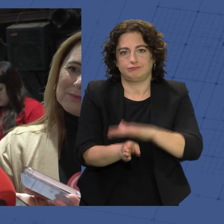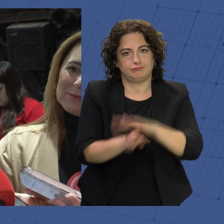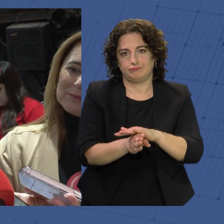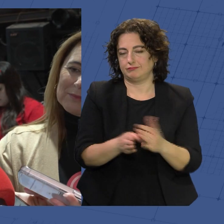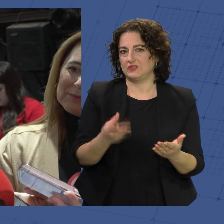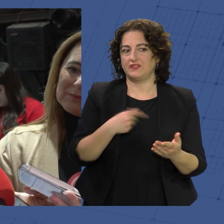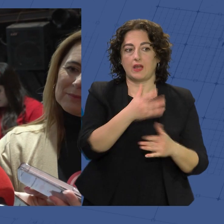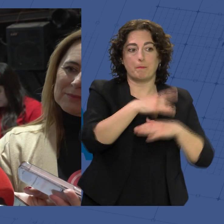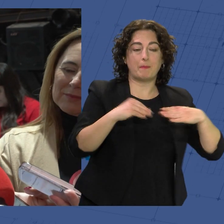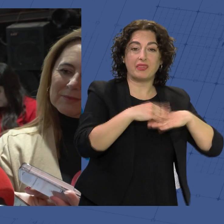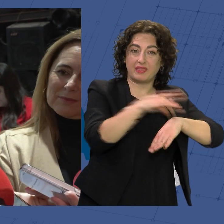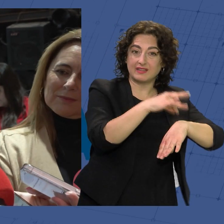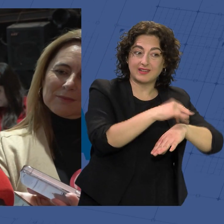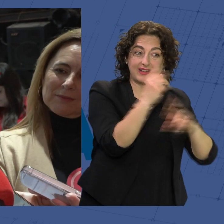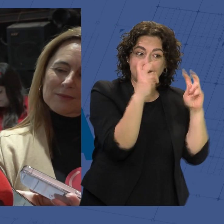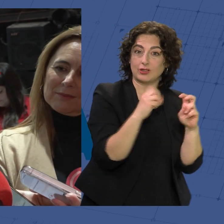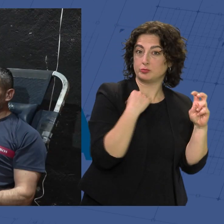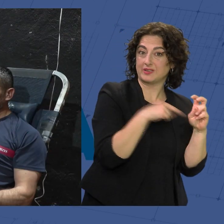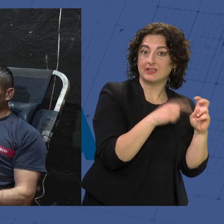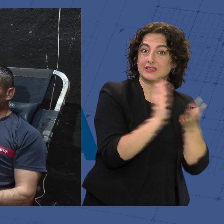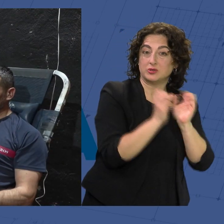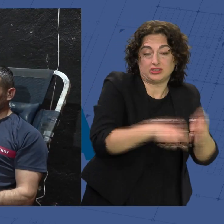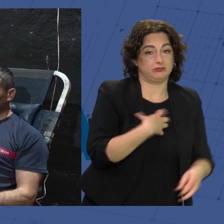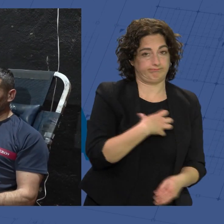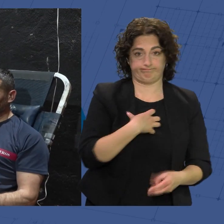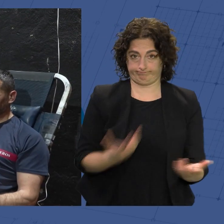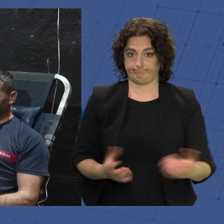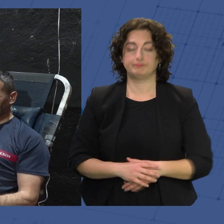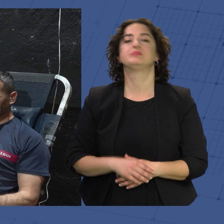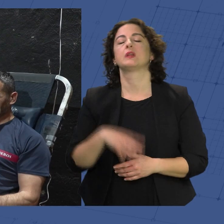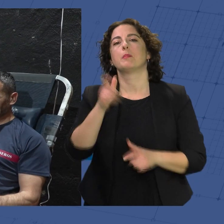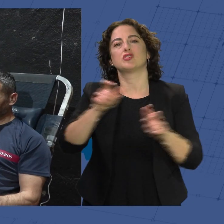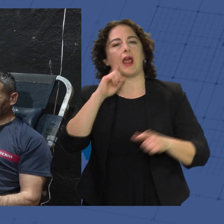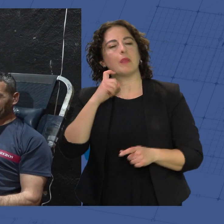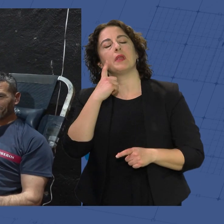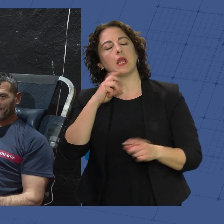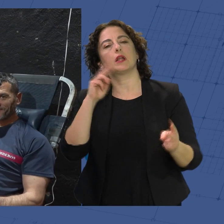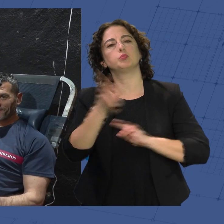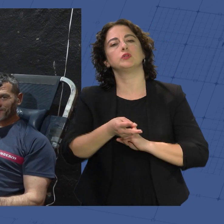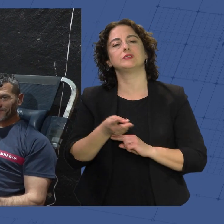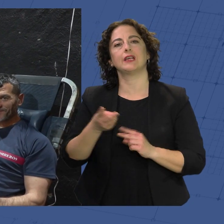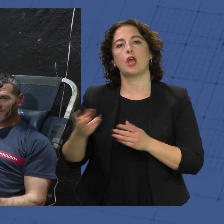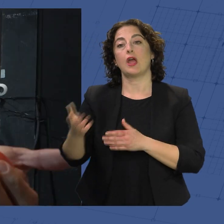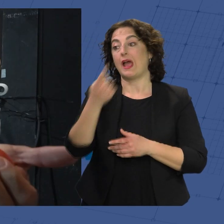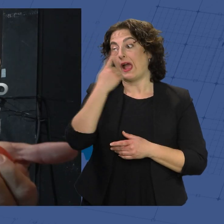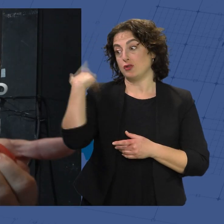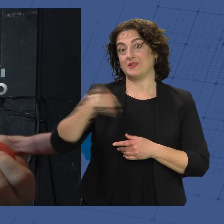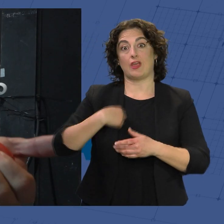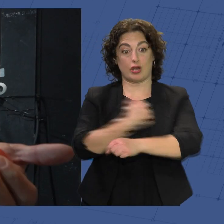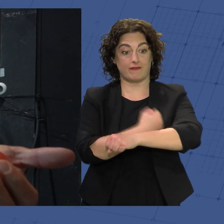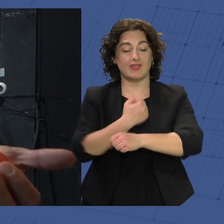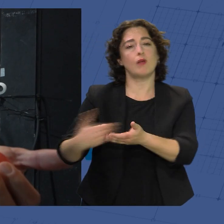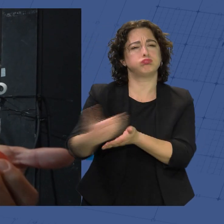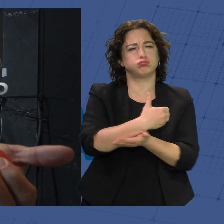a nuestros pacientes que están ingresados sin tratamiento. Y los almerienses responden, en la colecta especial de la pasada Navidad se